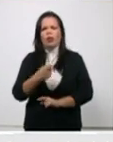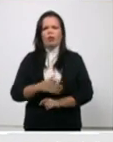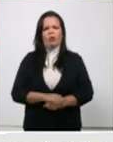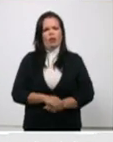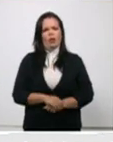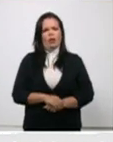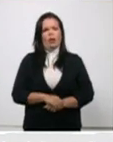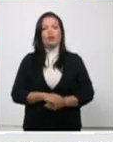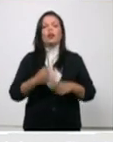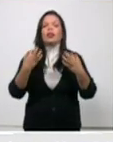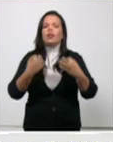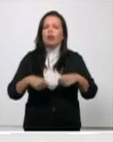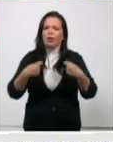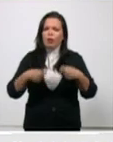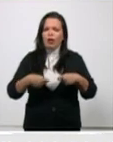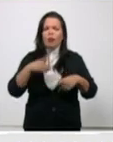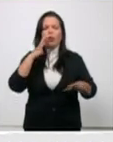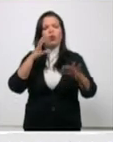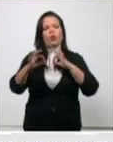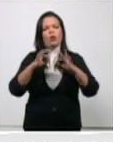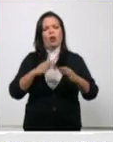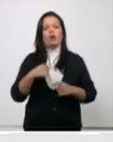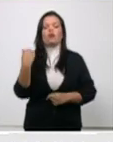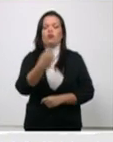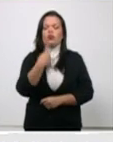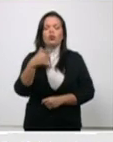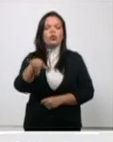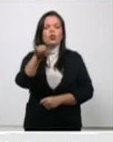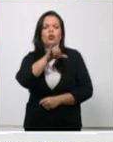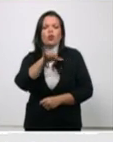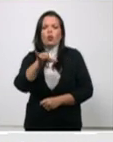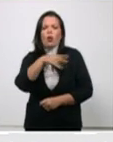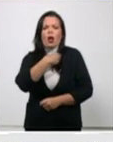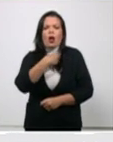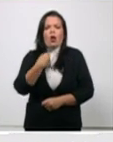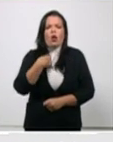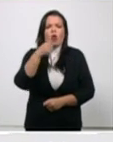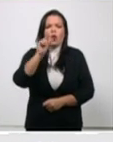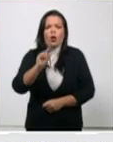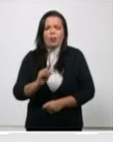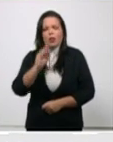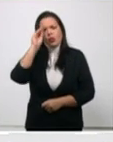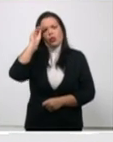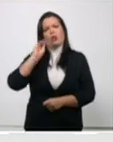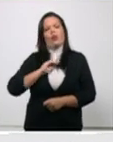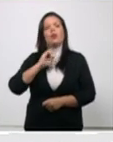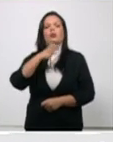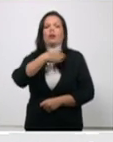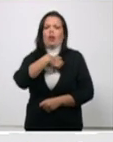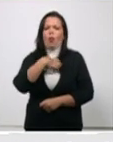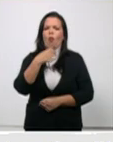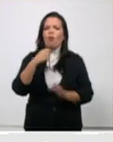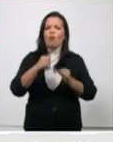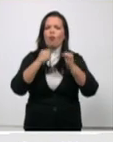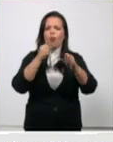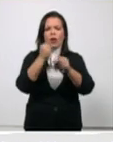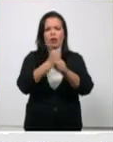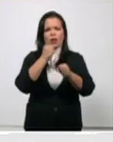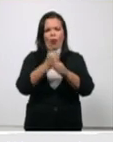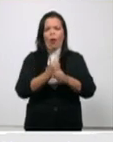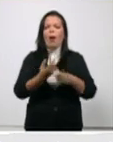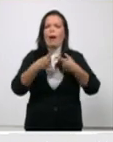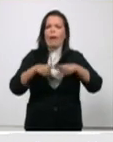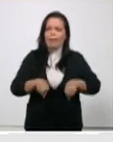mucho menos tenemos una una intensidad de trabajo pero creo que lo vamos a lograr y